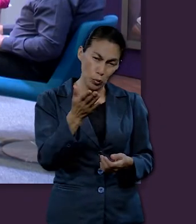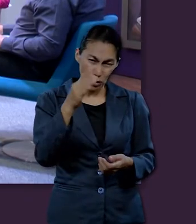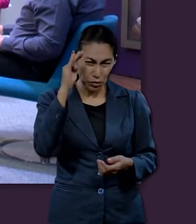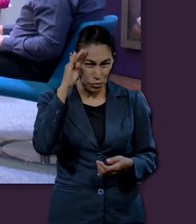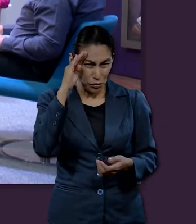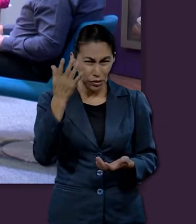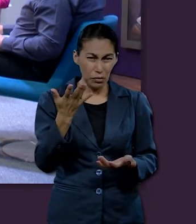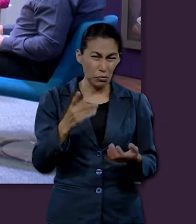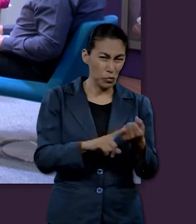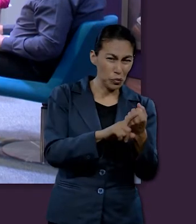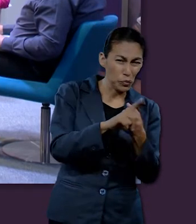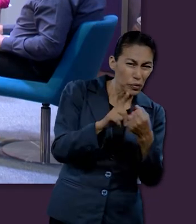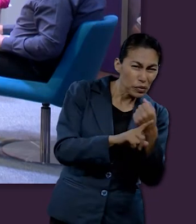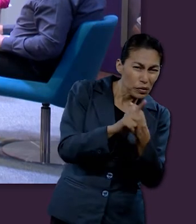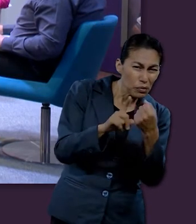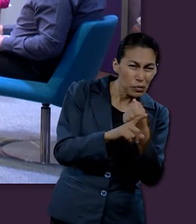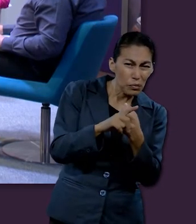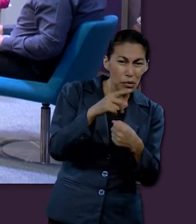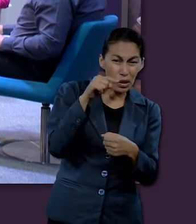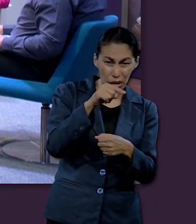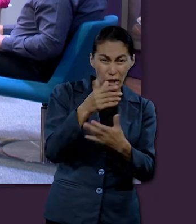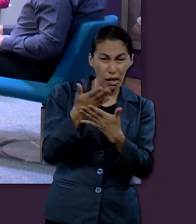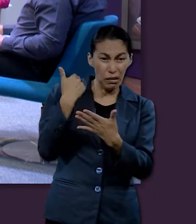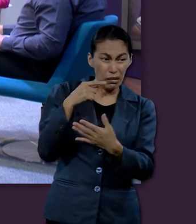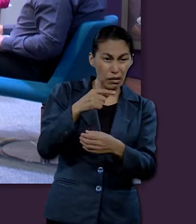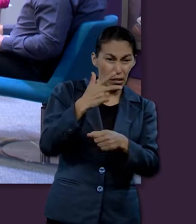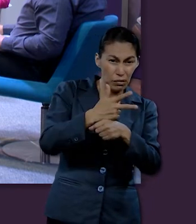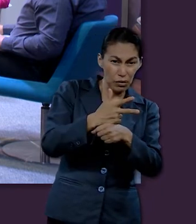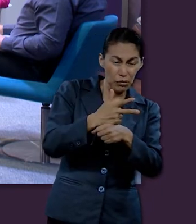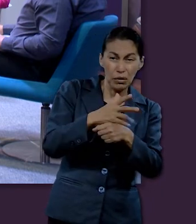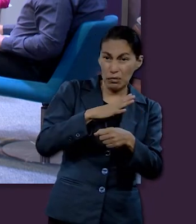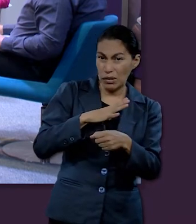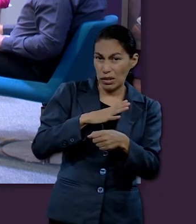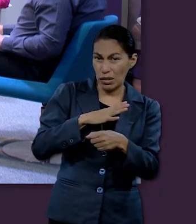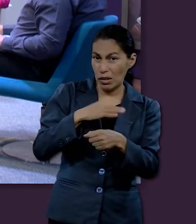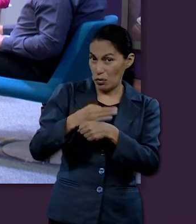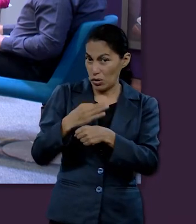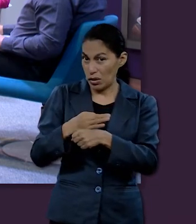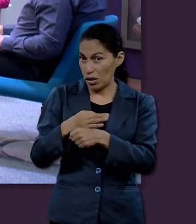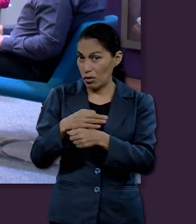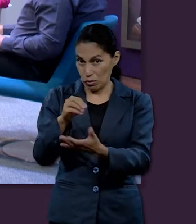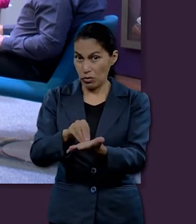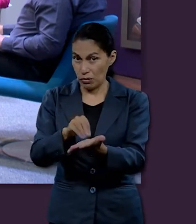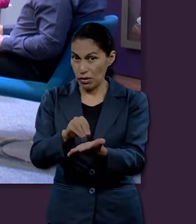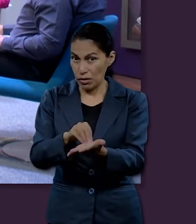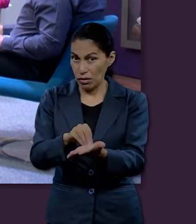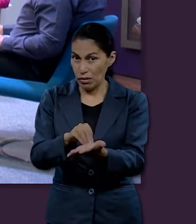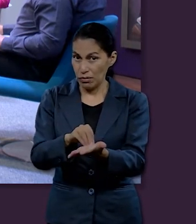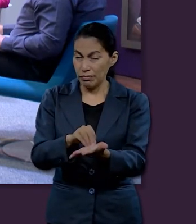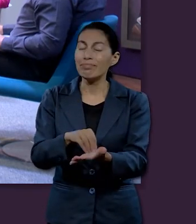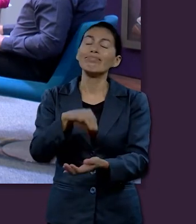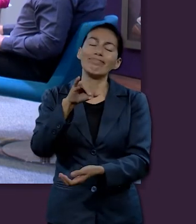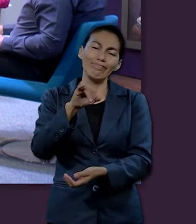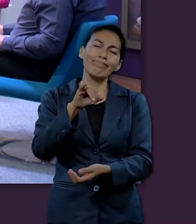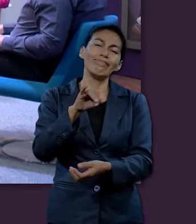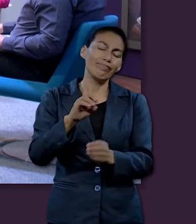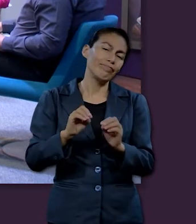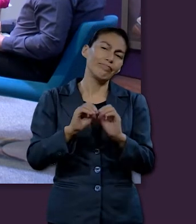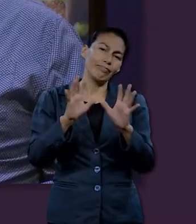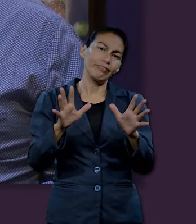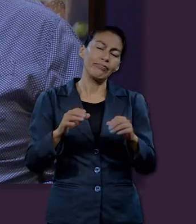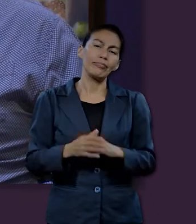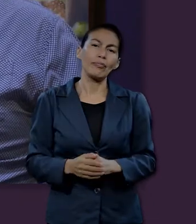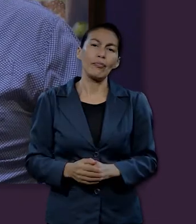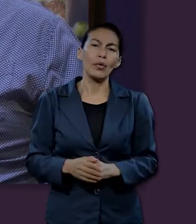problemas que existió en la época de Abacud existen ahora también con nosotros? Sí, definitivamente no.